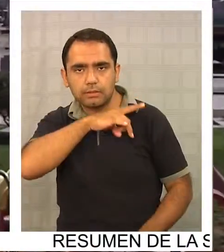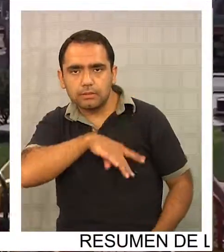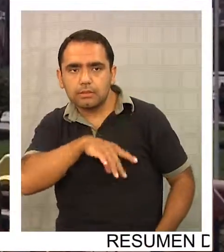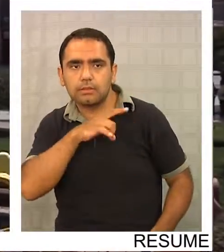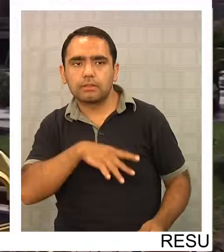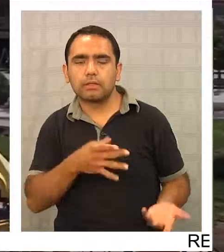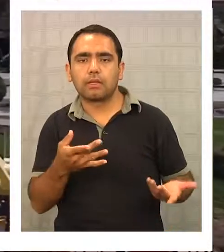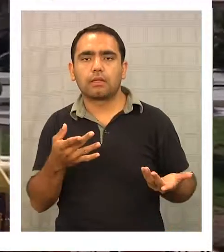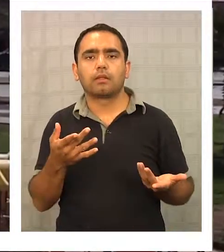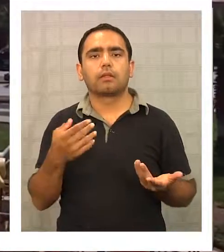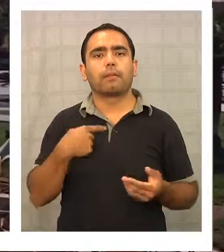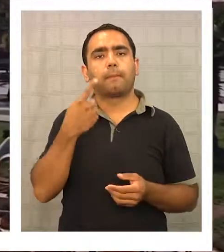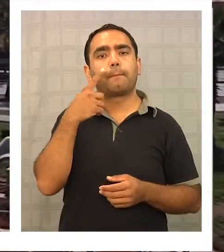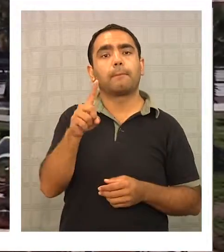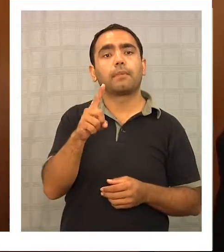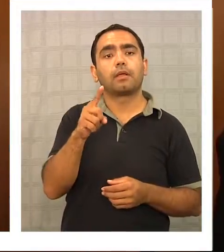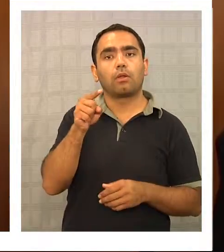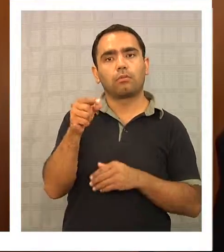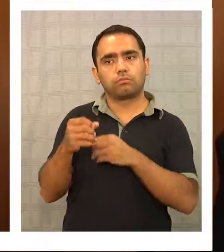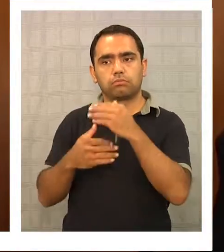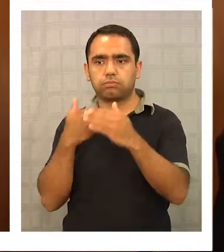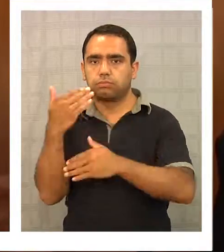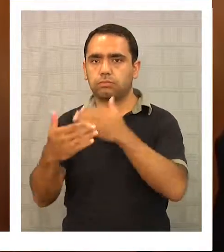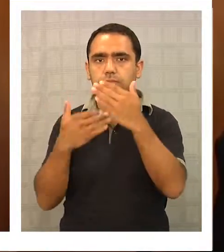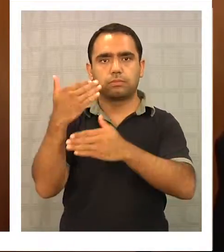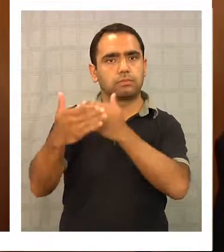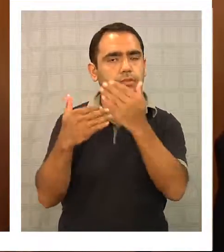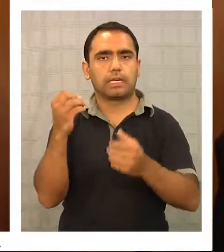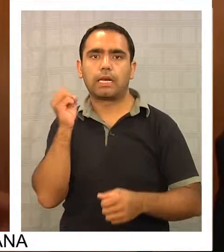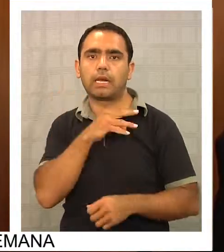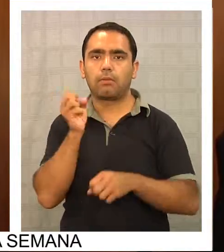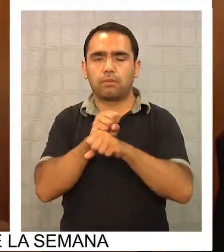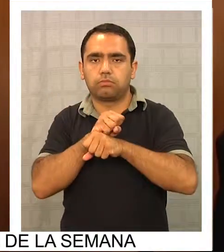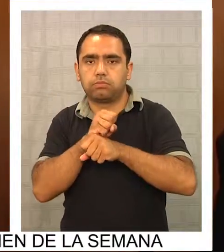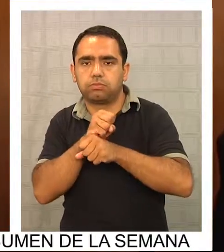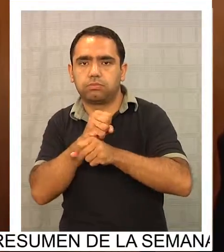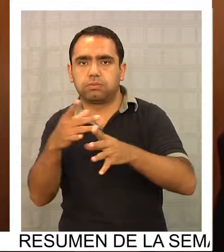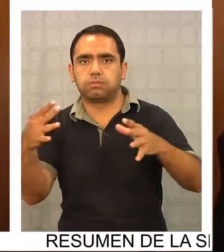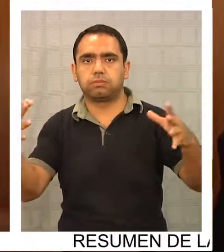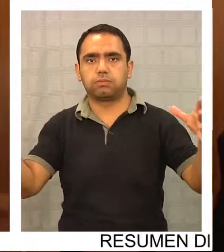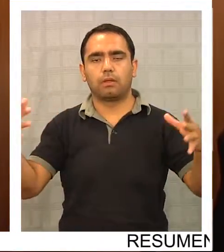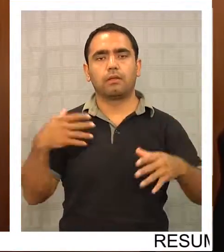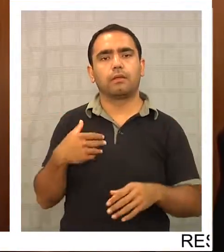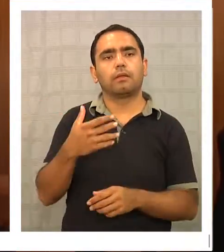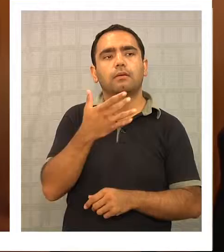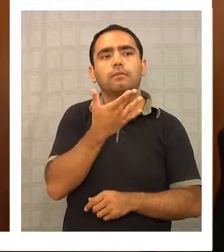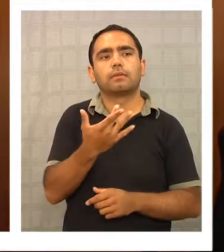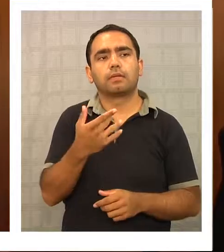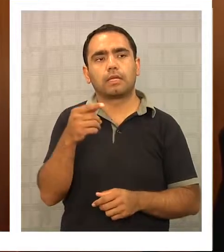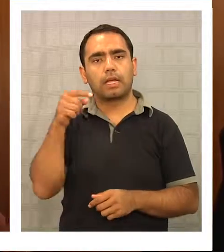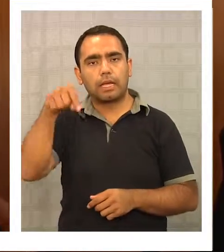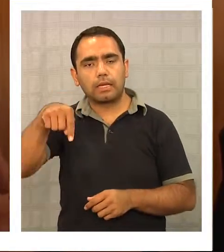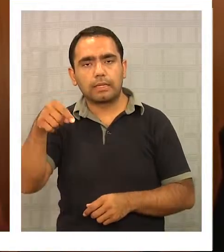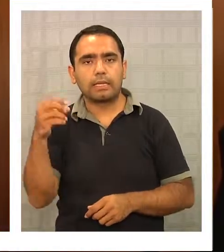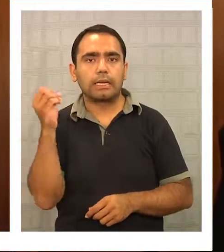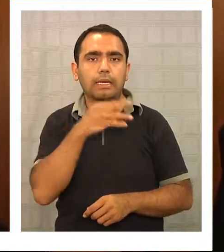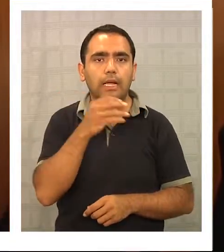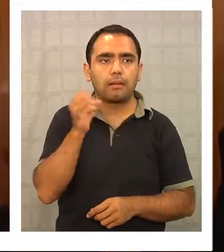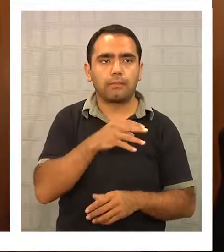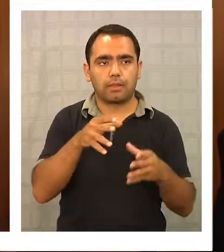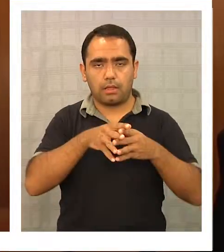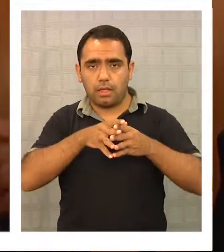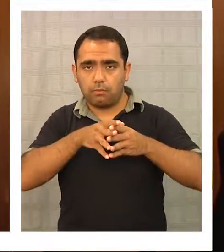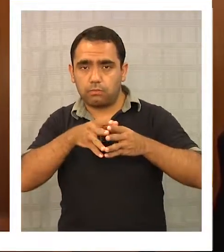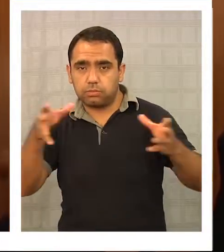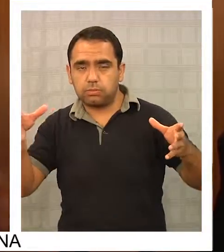en este último tiempo, pero con una velocidad de crecimiento que nunca se ha dado en Chile, porque crece